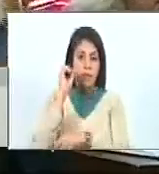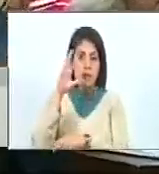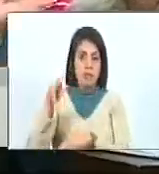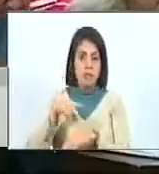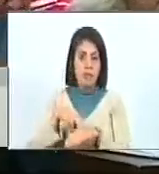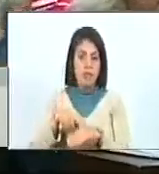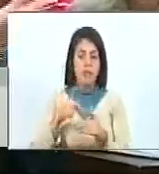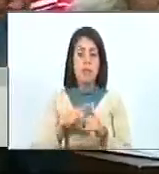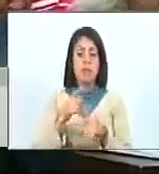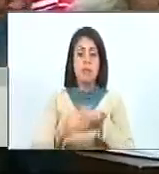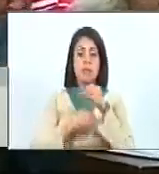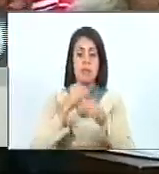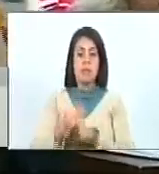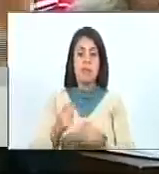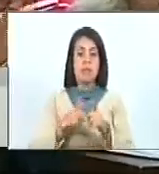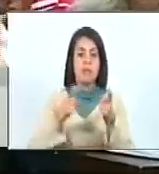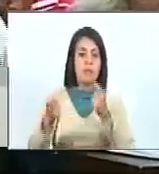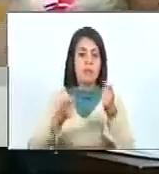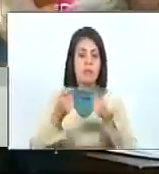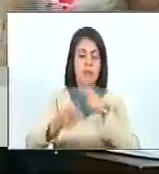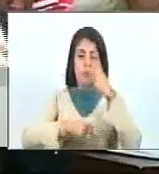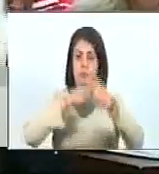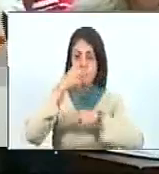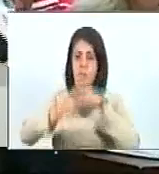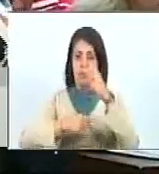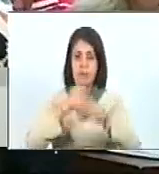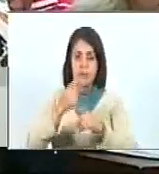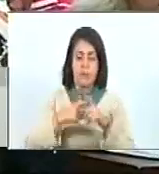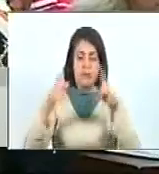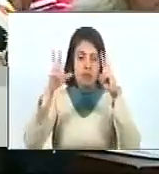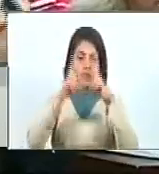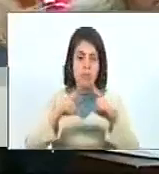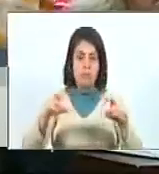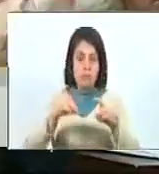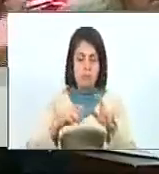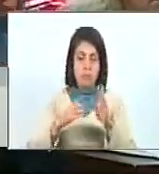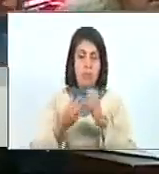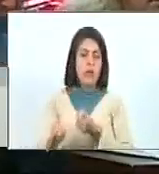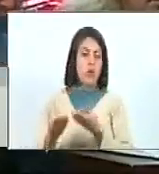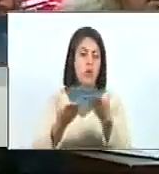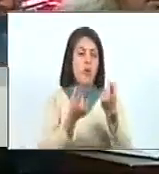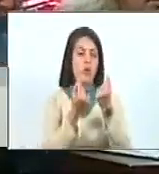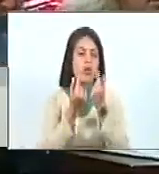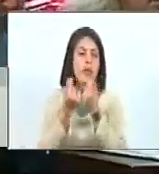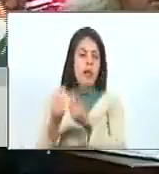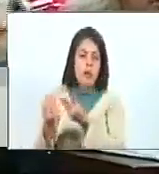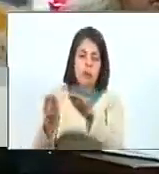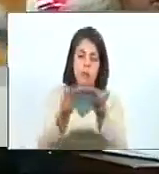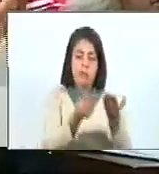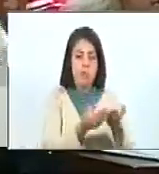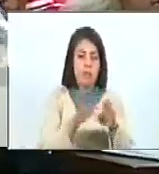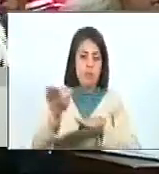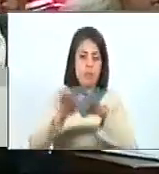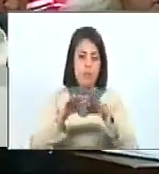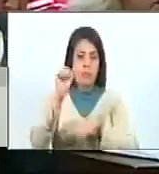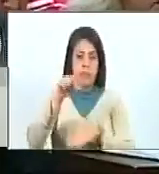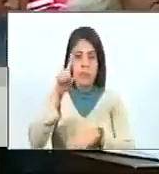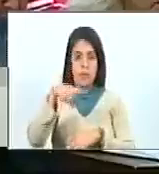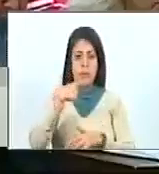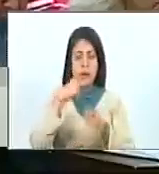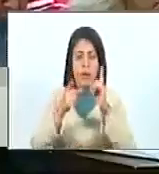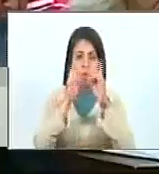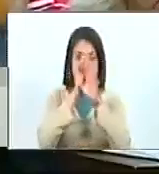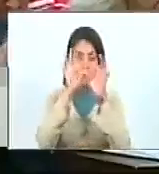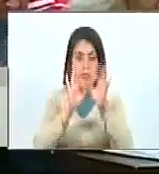Nacional, que le corresponde hacer control político, realice una investigación sobre la distribución de estos recursos. También es cierto que de una u otra